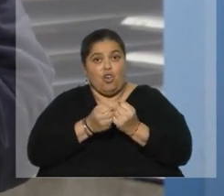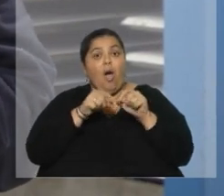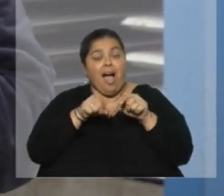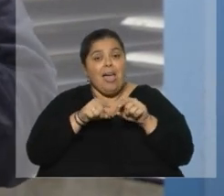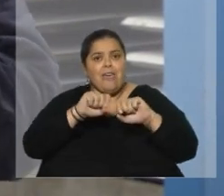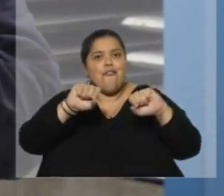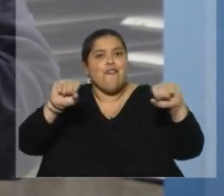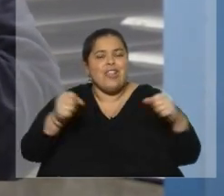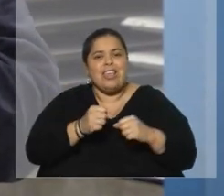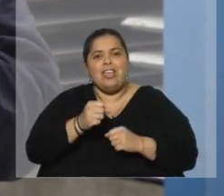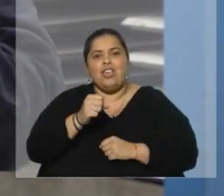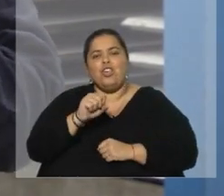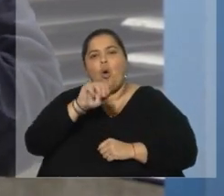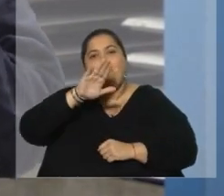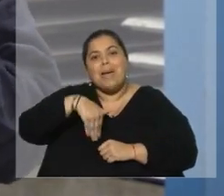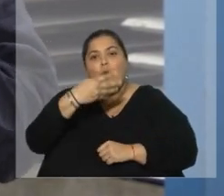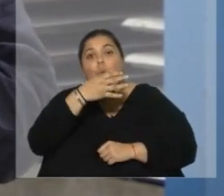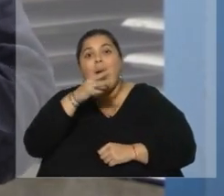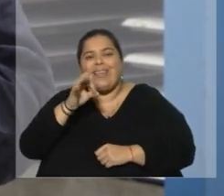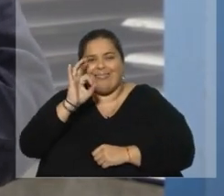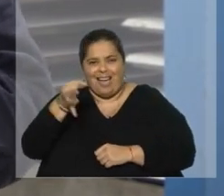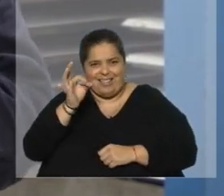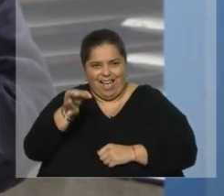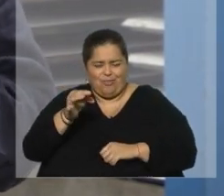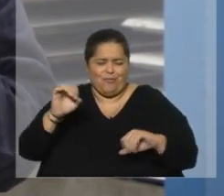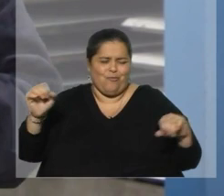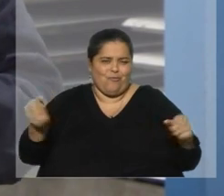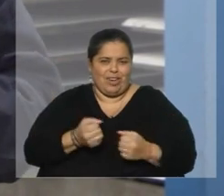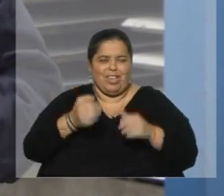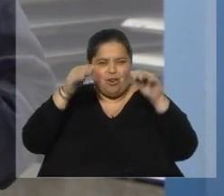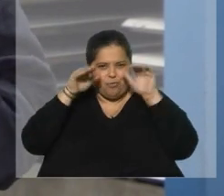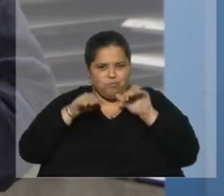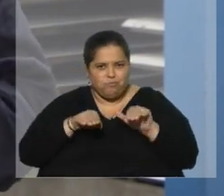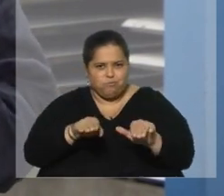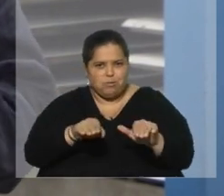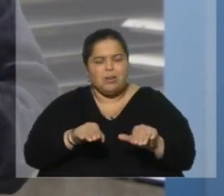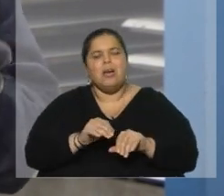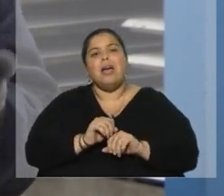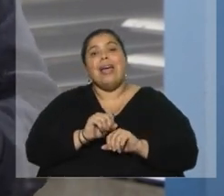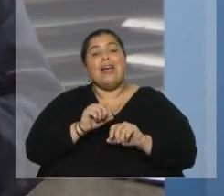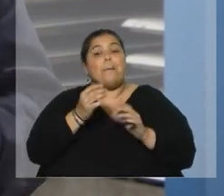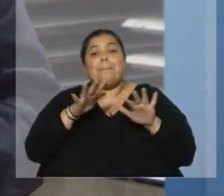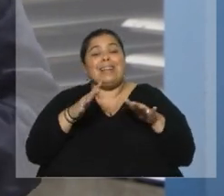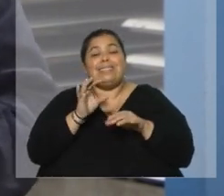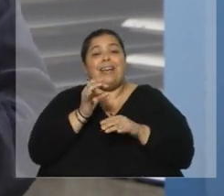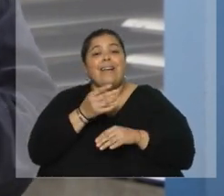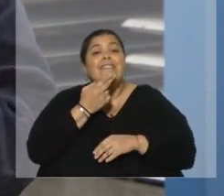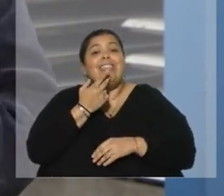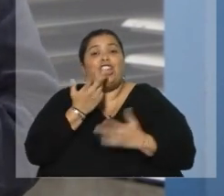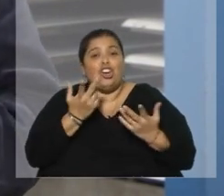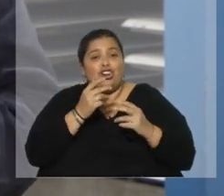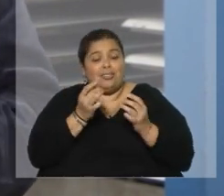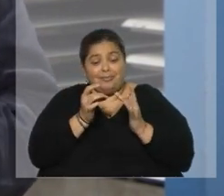el vidrio. Nosotros eso después lo depositamos, podemos depositarlo hasta dos años si queremos. Cuando llega el momento de secarlo,